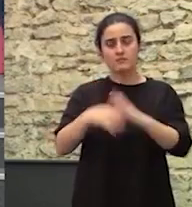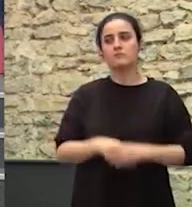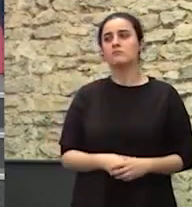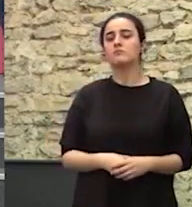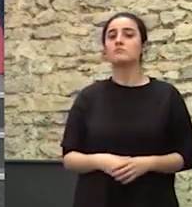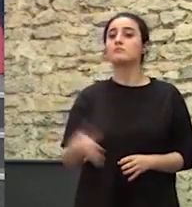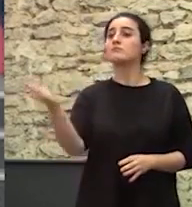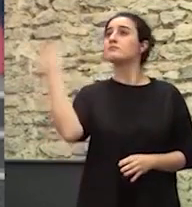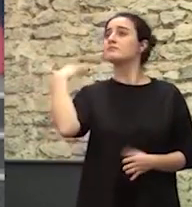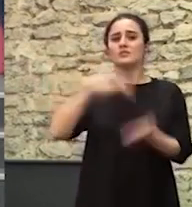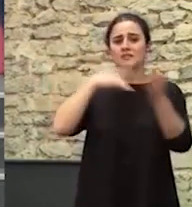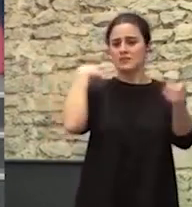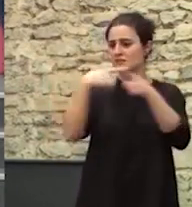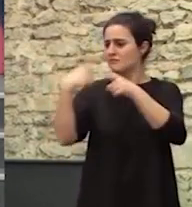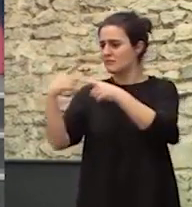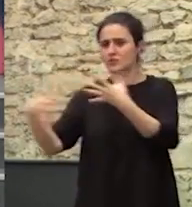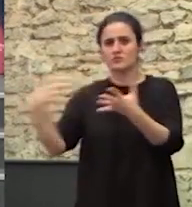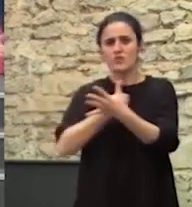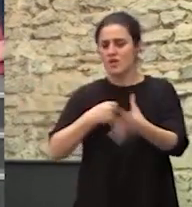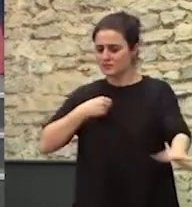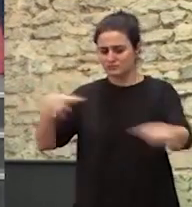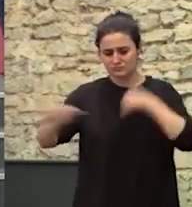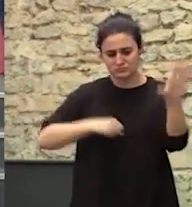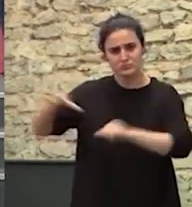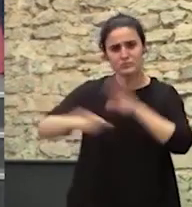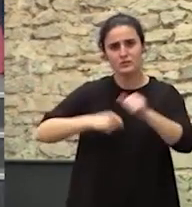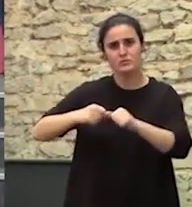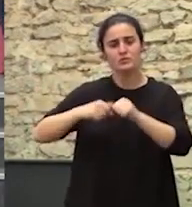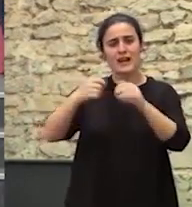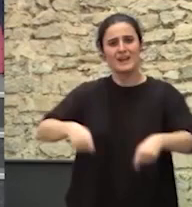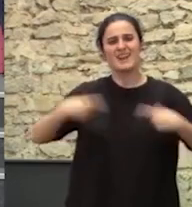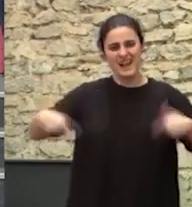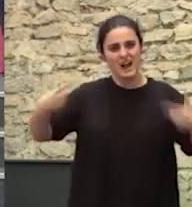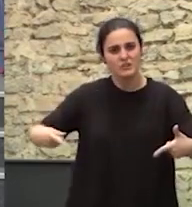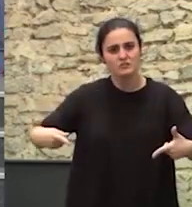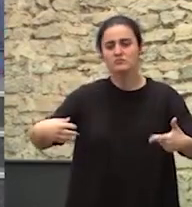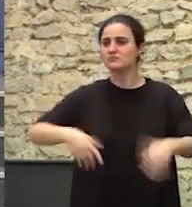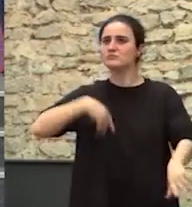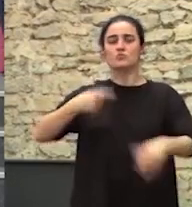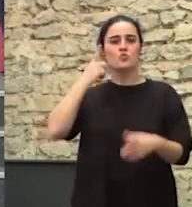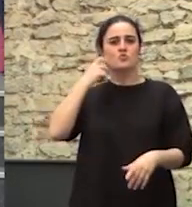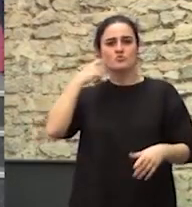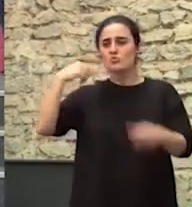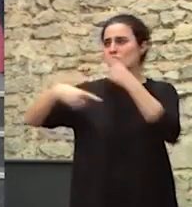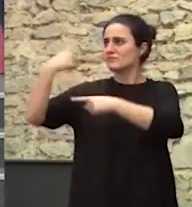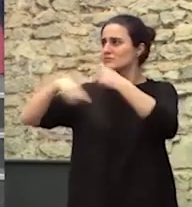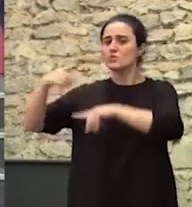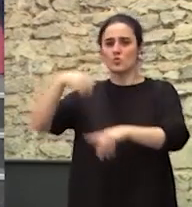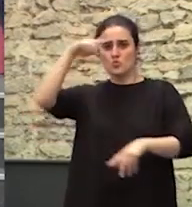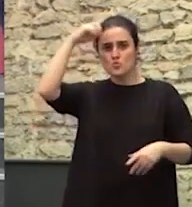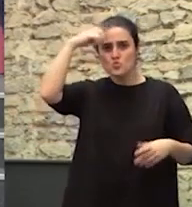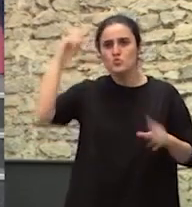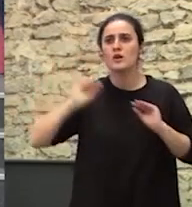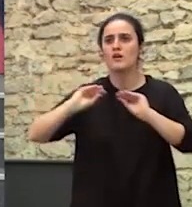Salió con todas sus pertenencias Con sus carros Con sus tradiciones Con su cultura